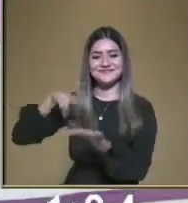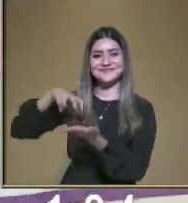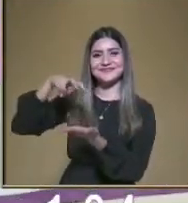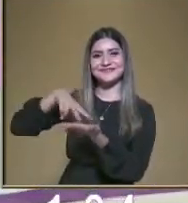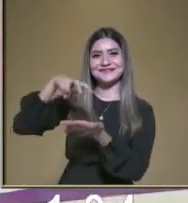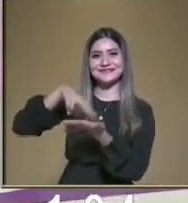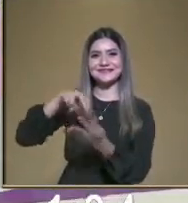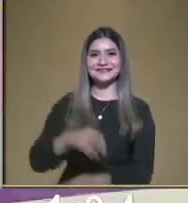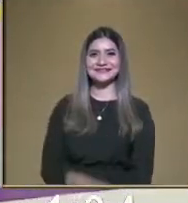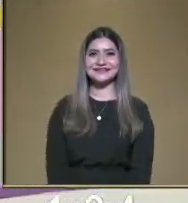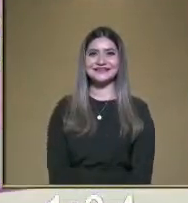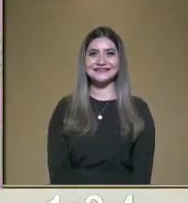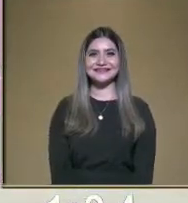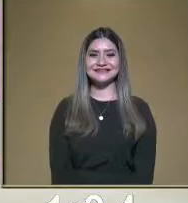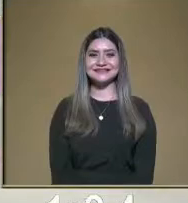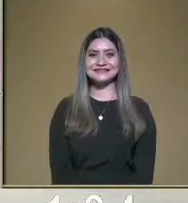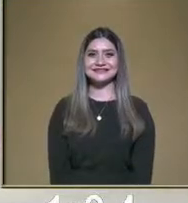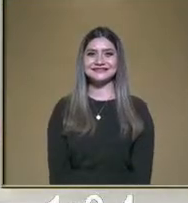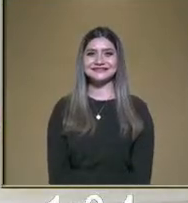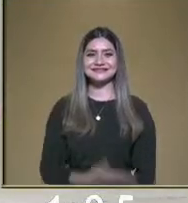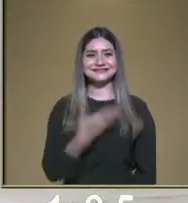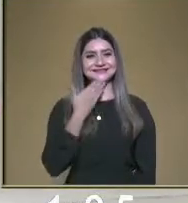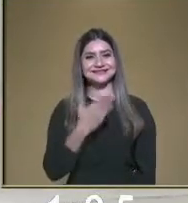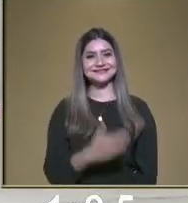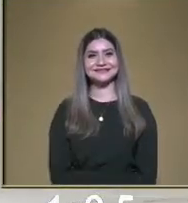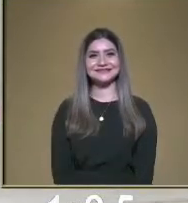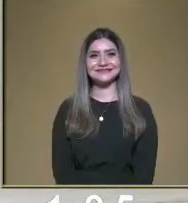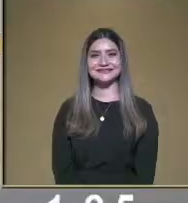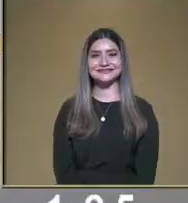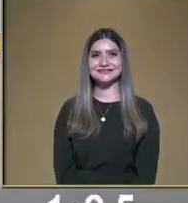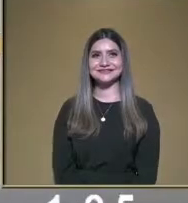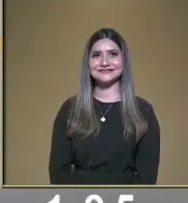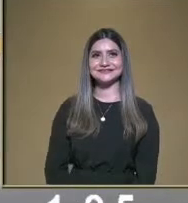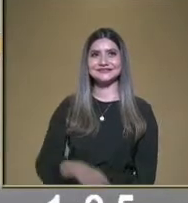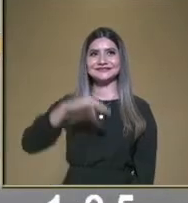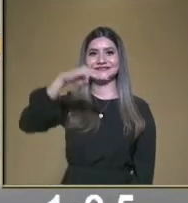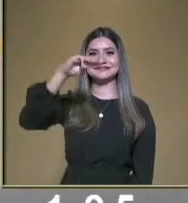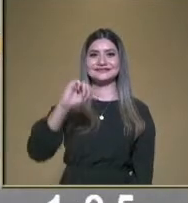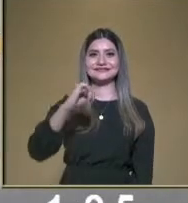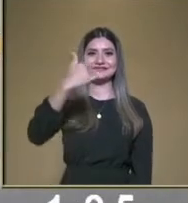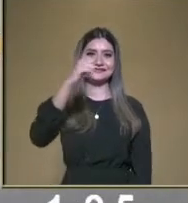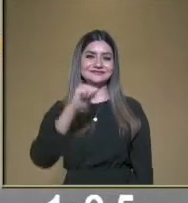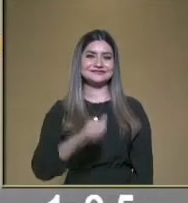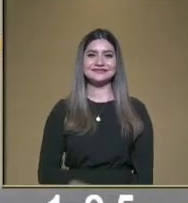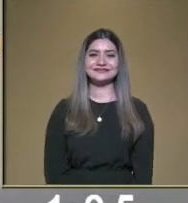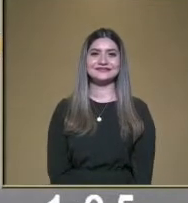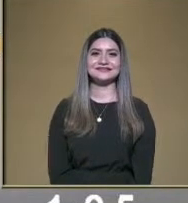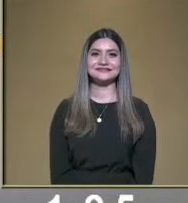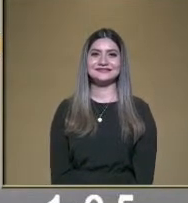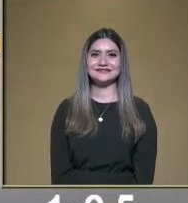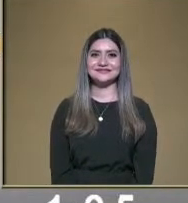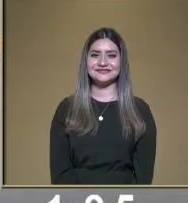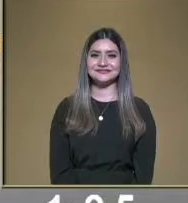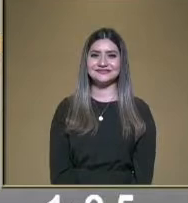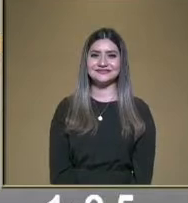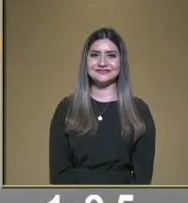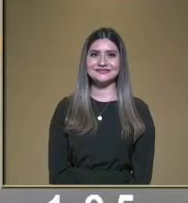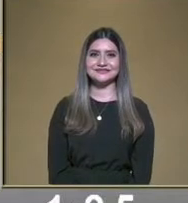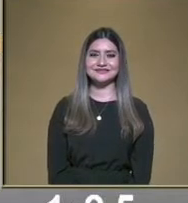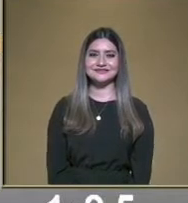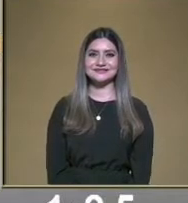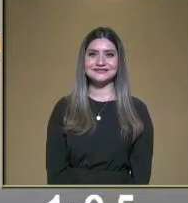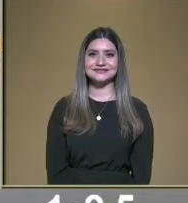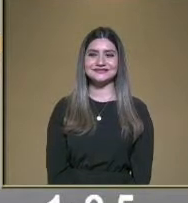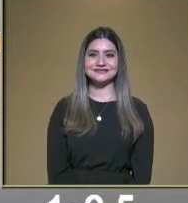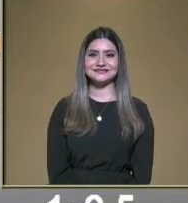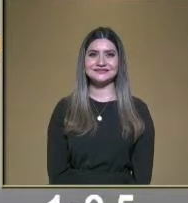Muy bien. Muy bien, maestro. Vamos con Maya. Maya. Ah, sí, sí. Sí. Maya. ver. Del